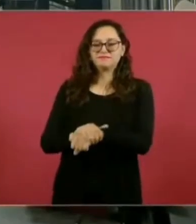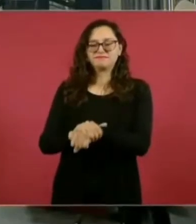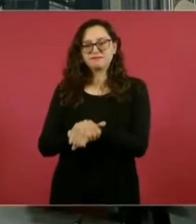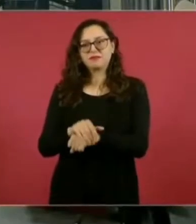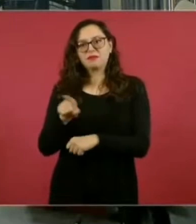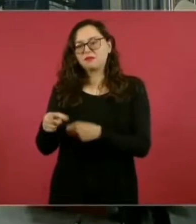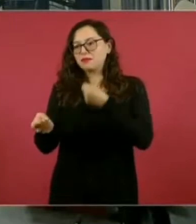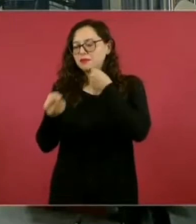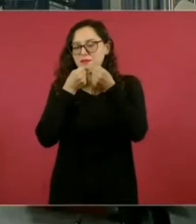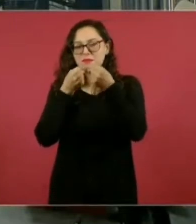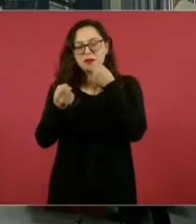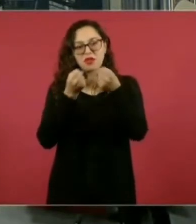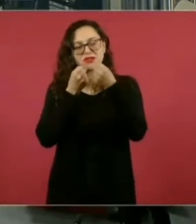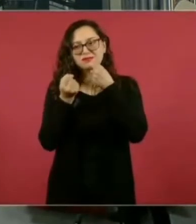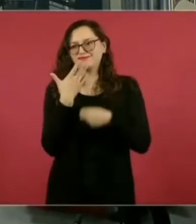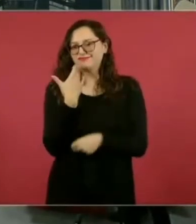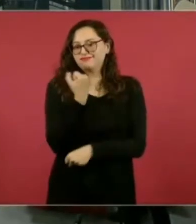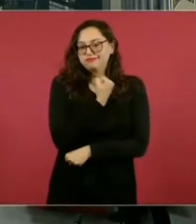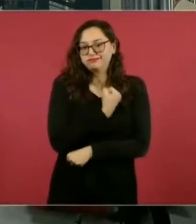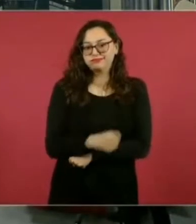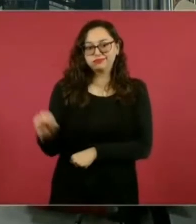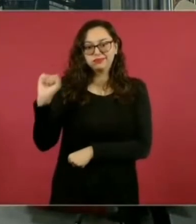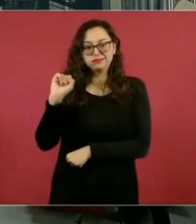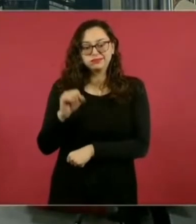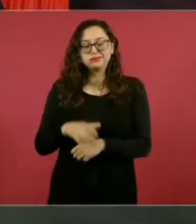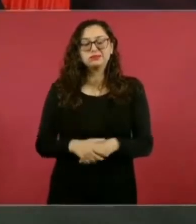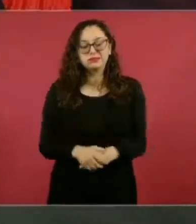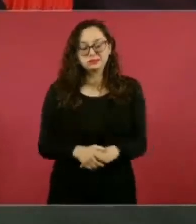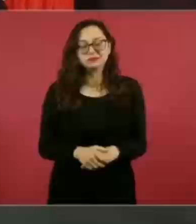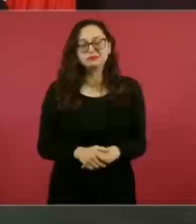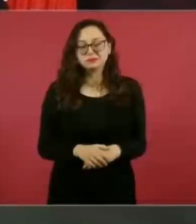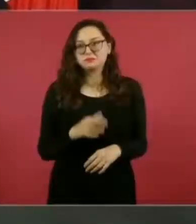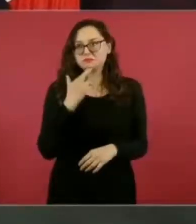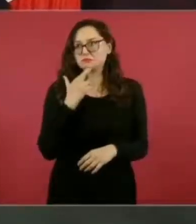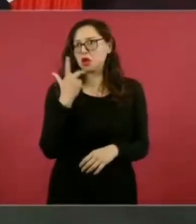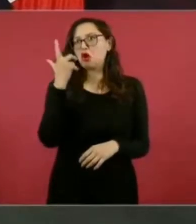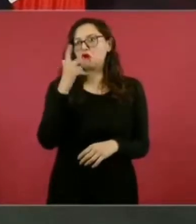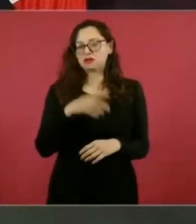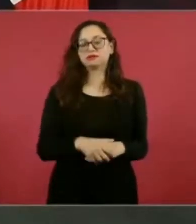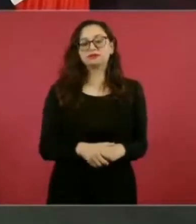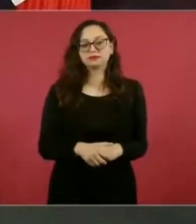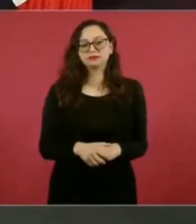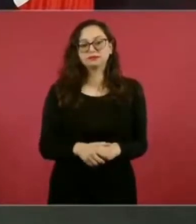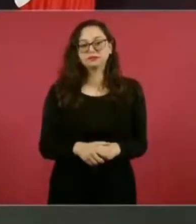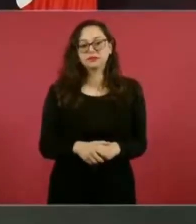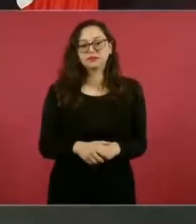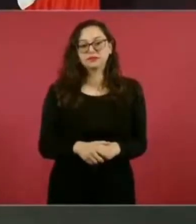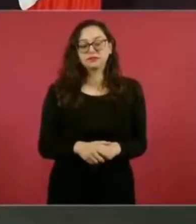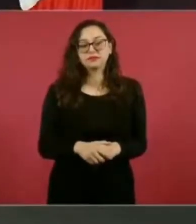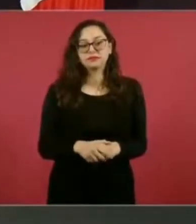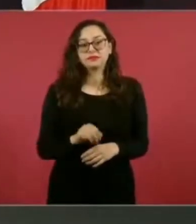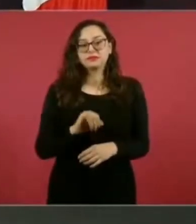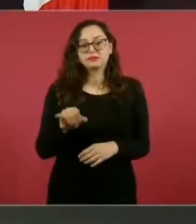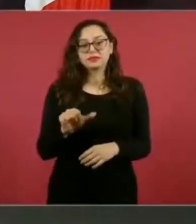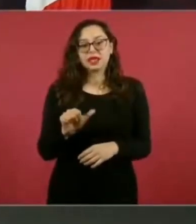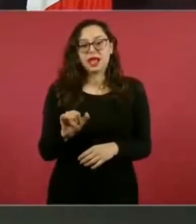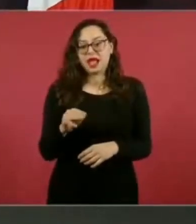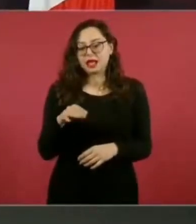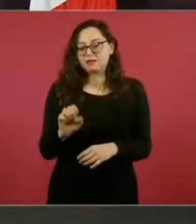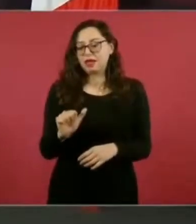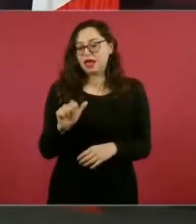periodistas de México en toda la historia, Jaime Avilés,